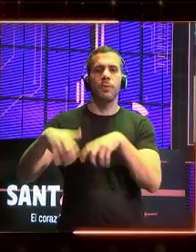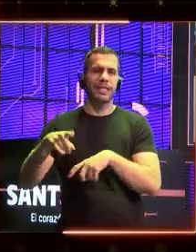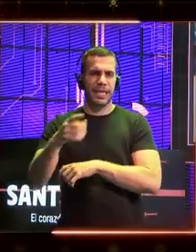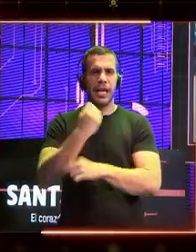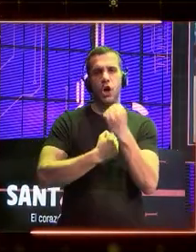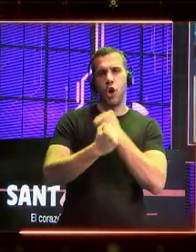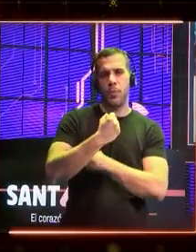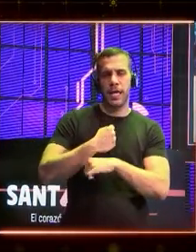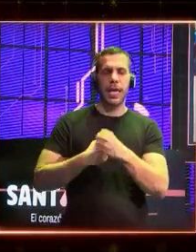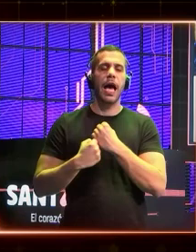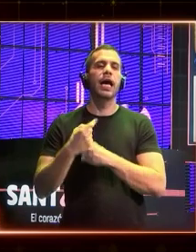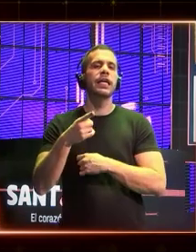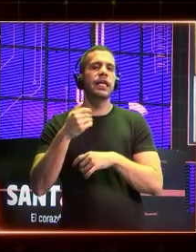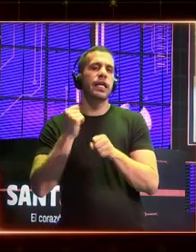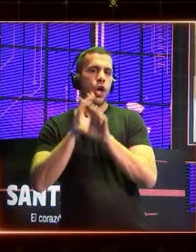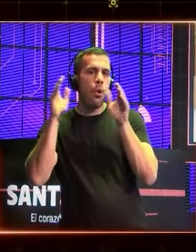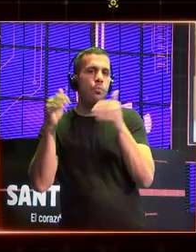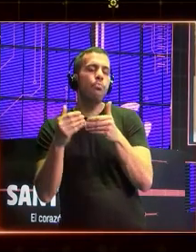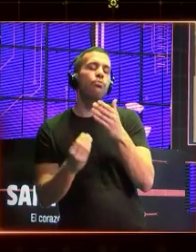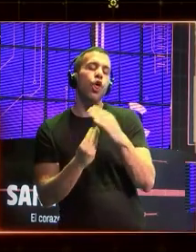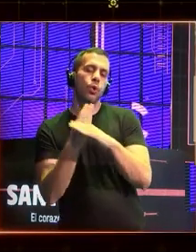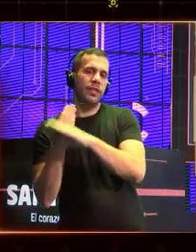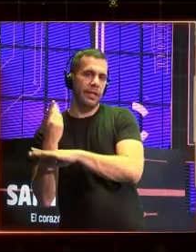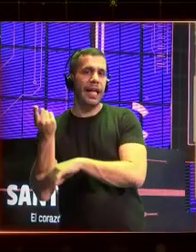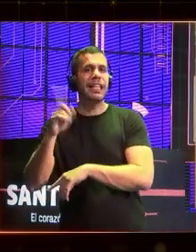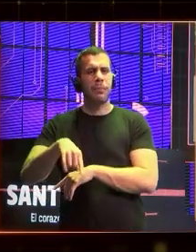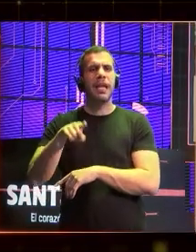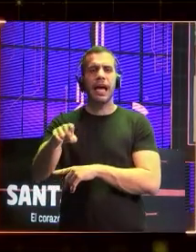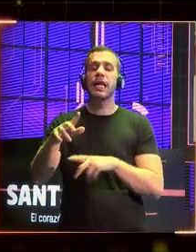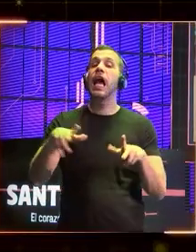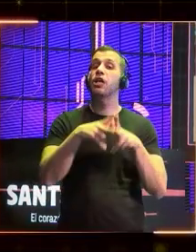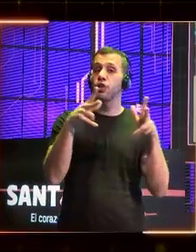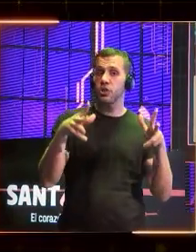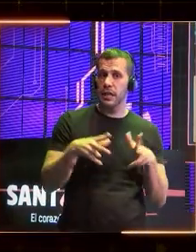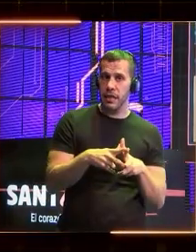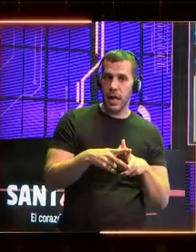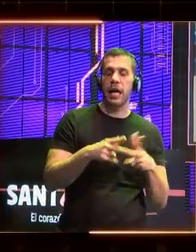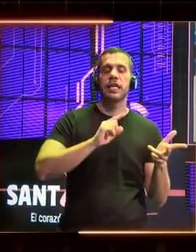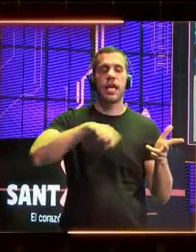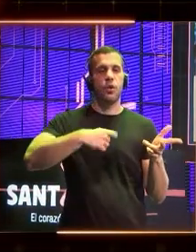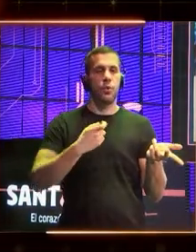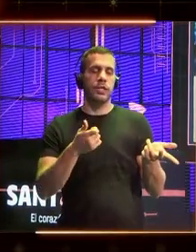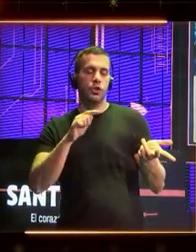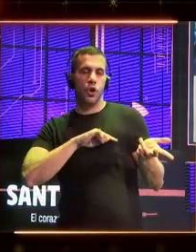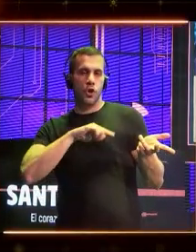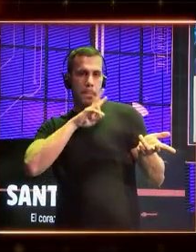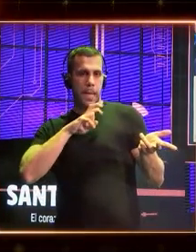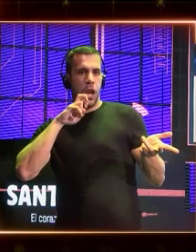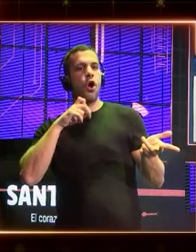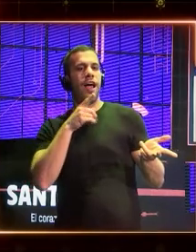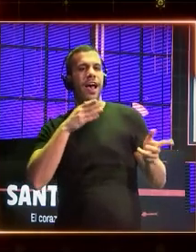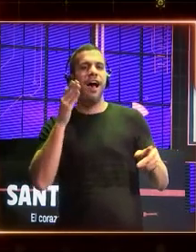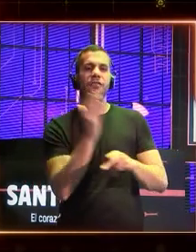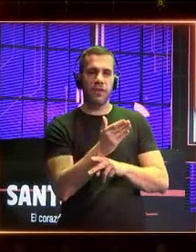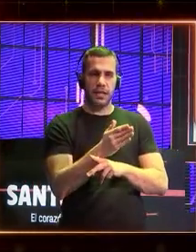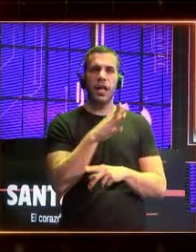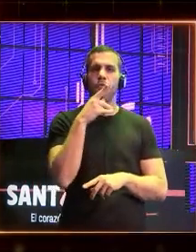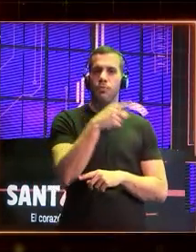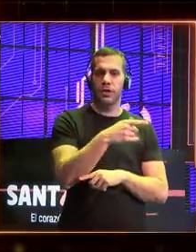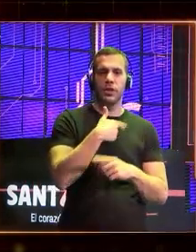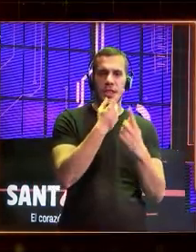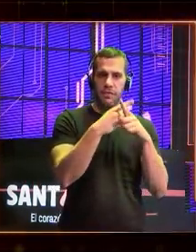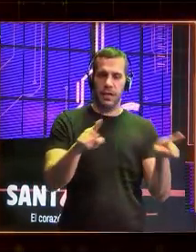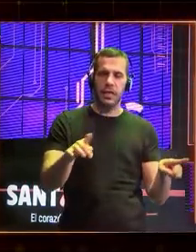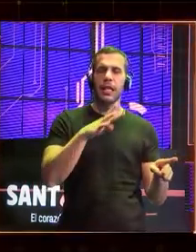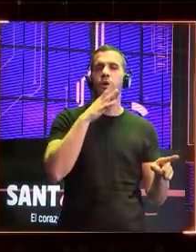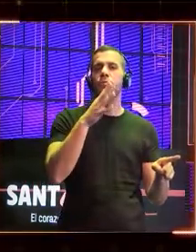productividad, afecta a la sociedad y afecta a nuestros valores. Y por eso es tan previsiva y por eso es tan diferencial. Porque, entre